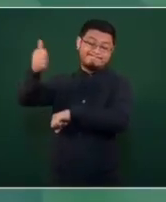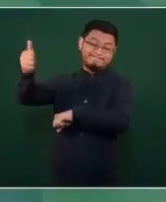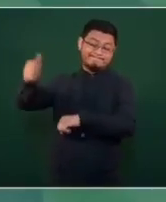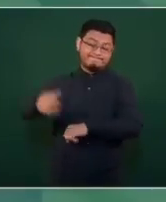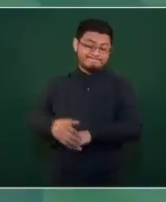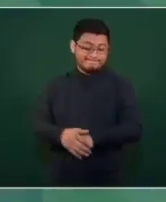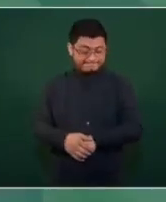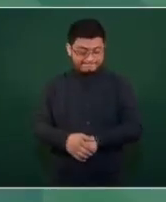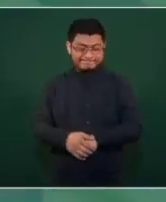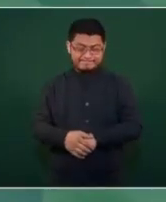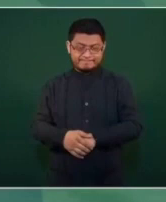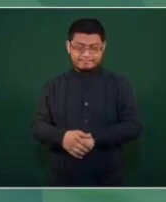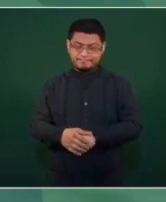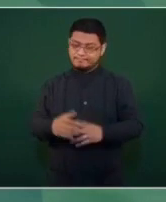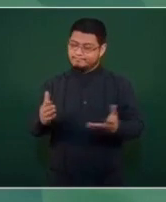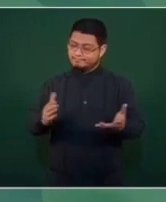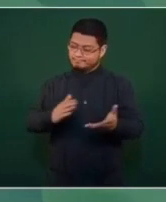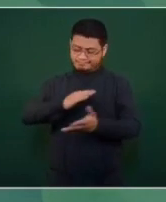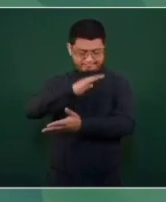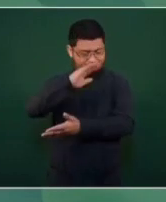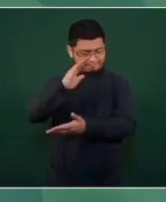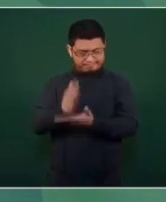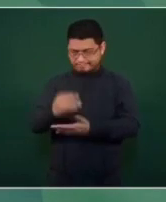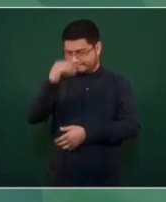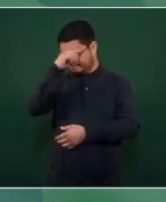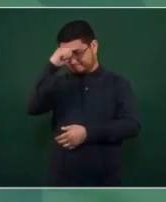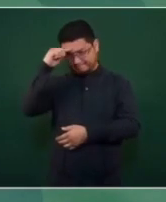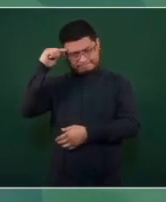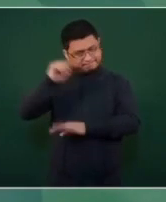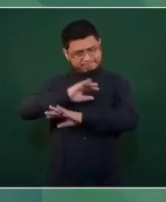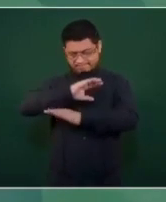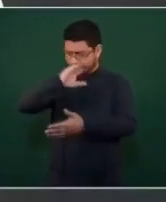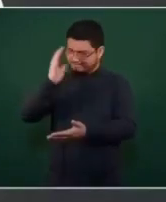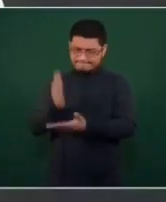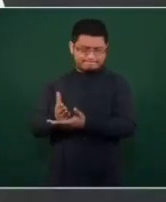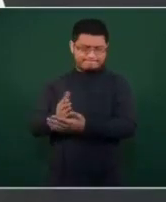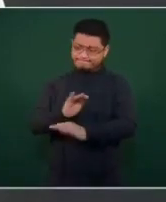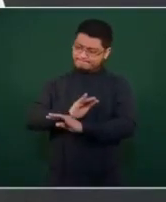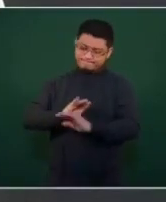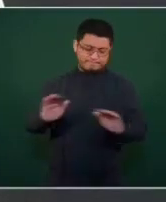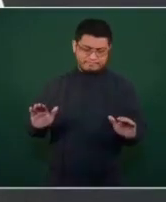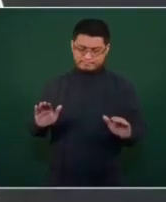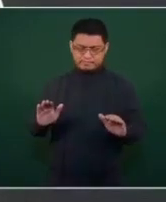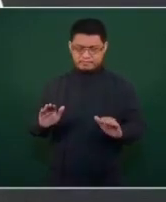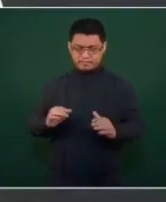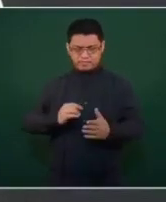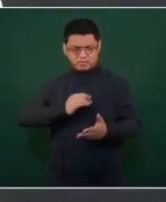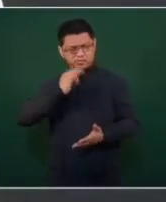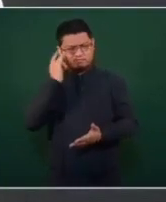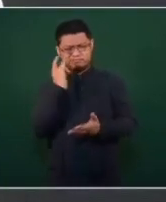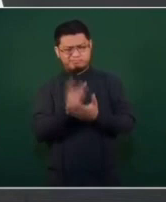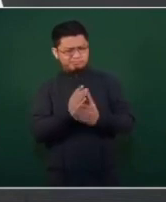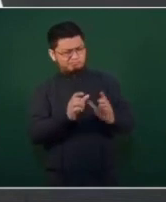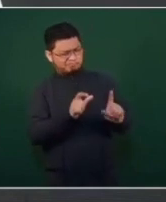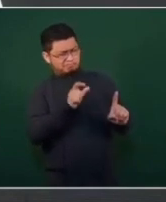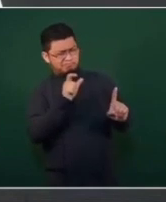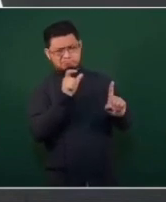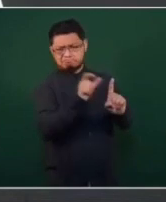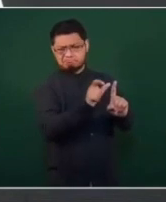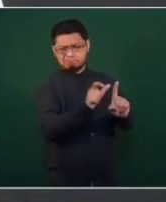Entonces, ya basta de que sólo se proteja